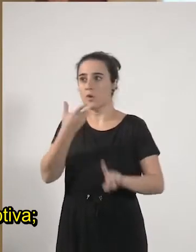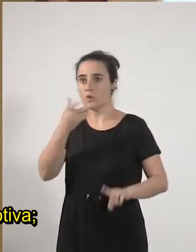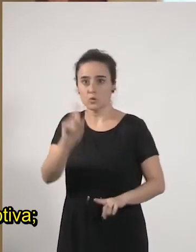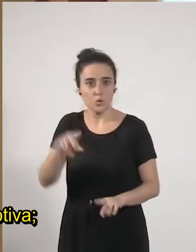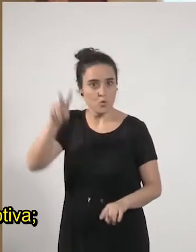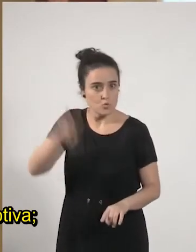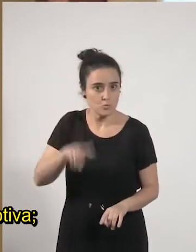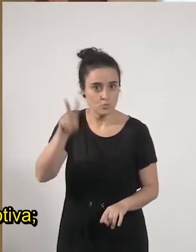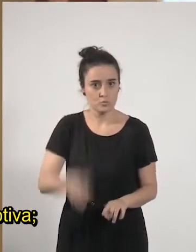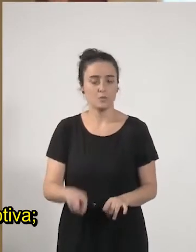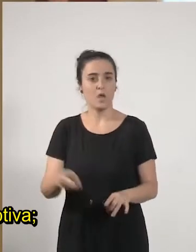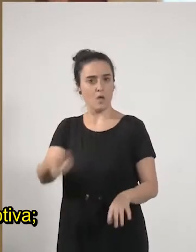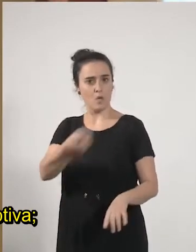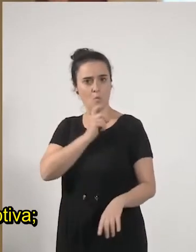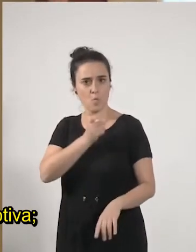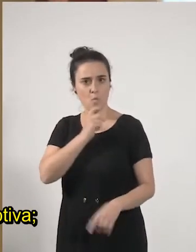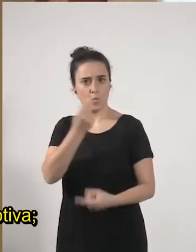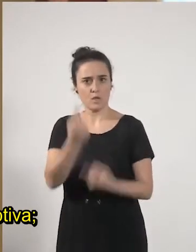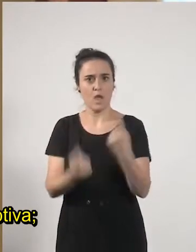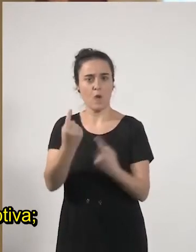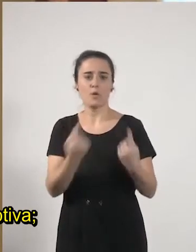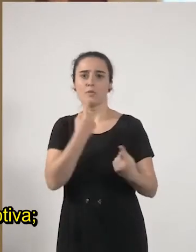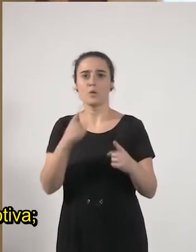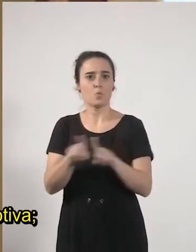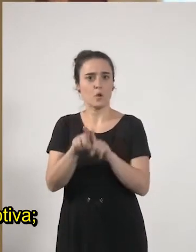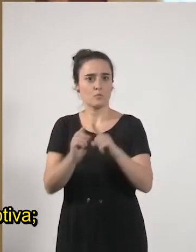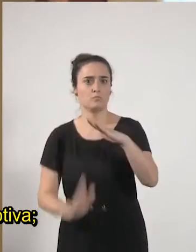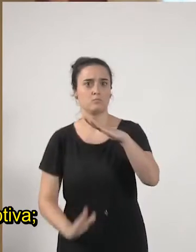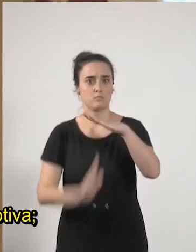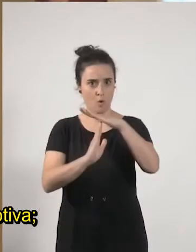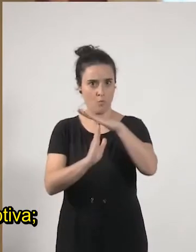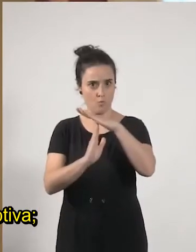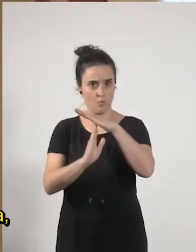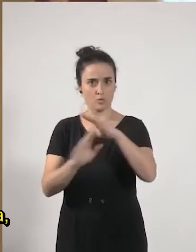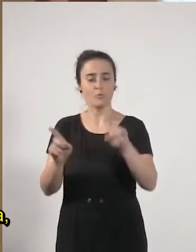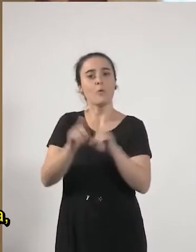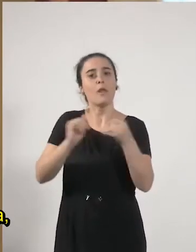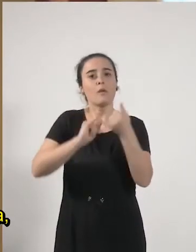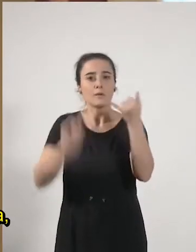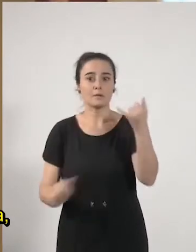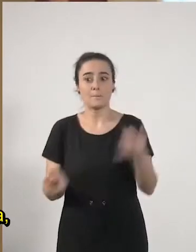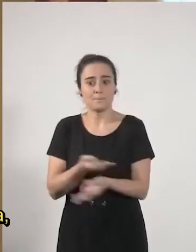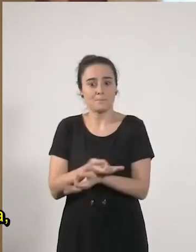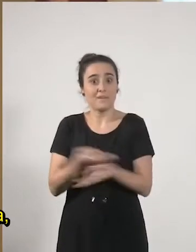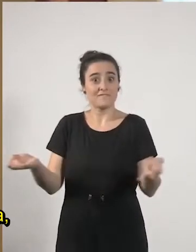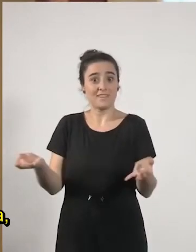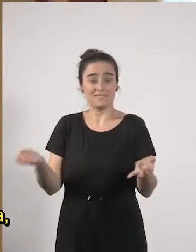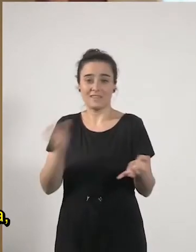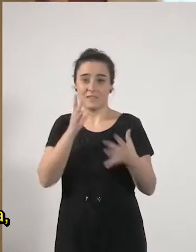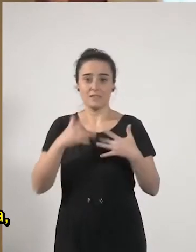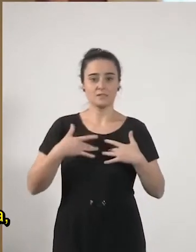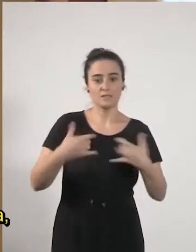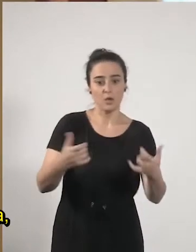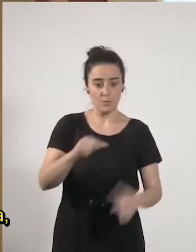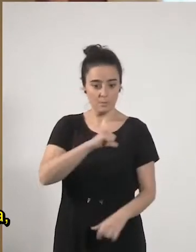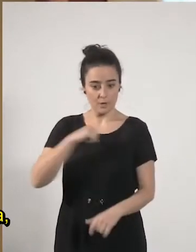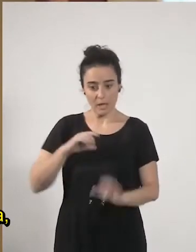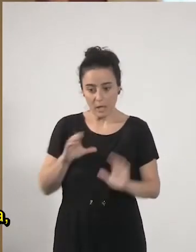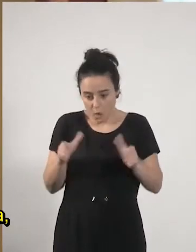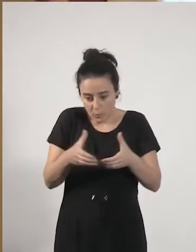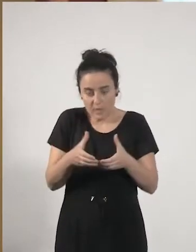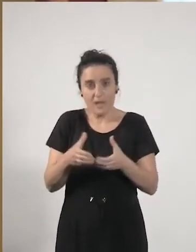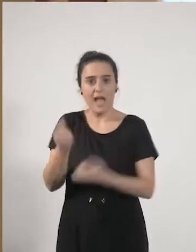que algunas voces califican de disruptiva, paradigma de la crisis perfecta de la salud personal y comunitaria que ha afectado a la